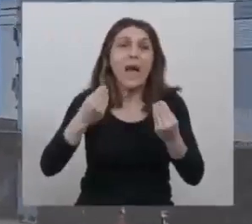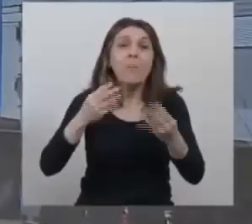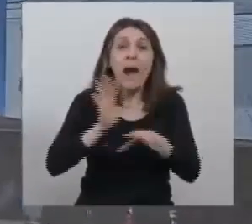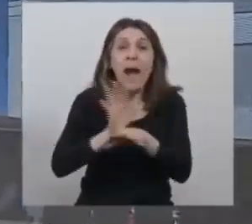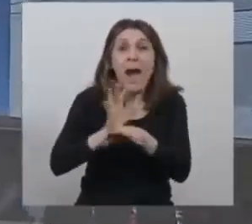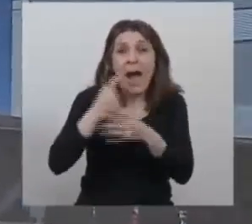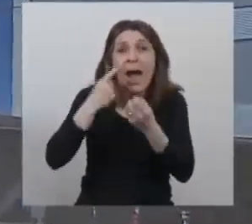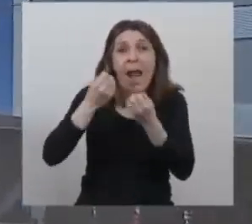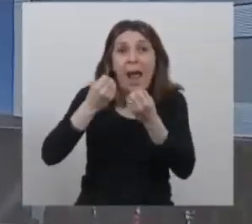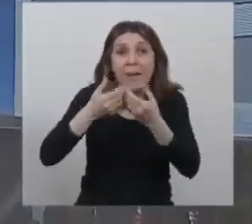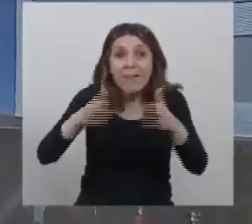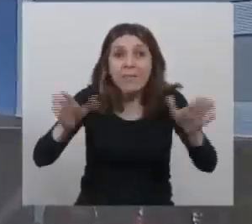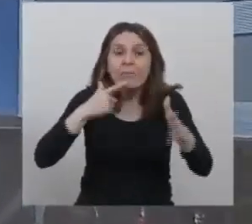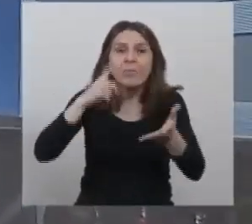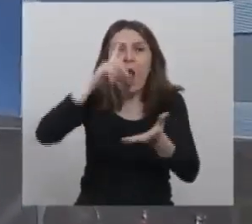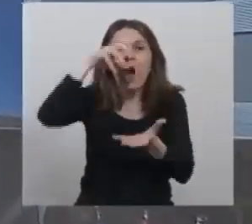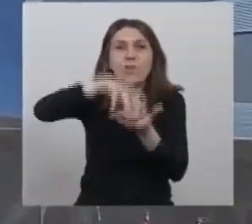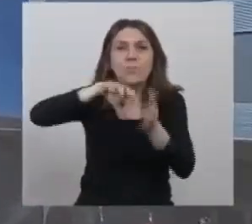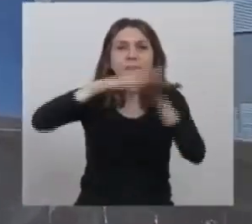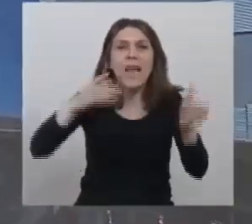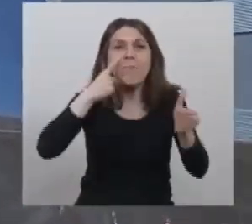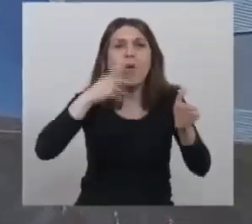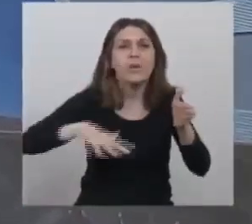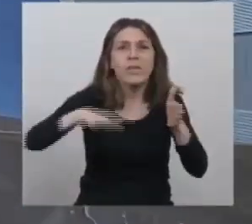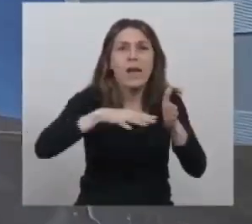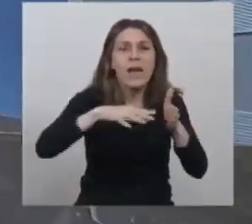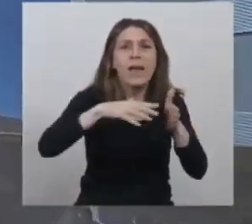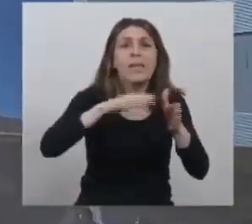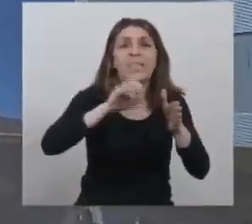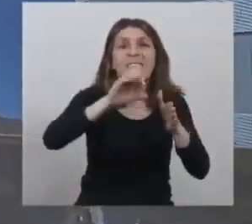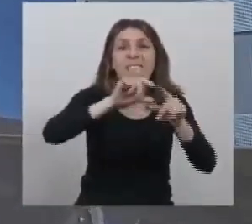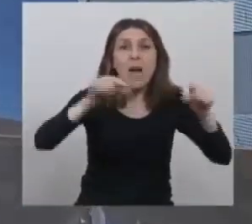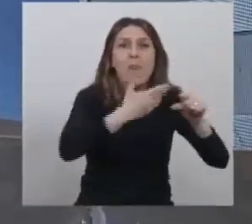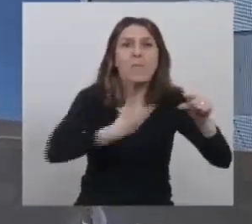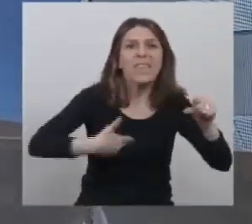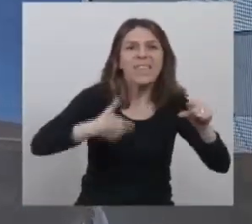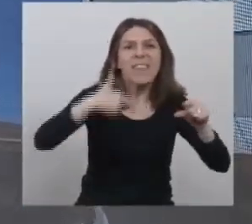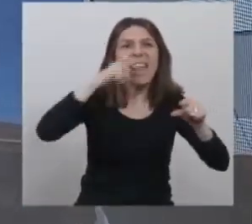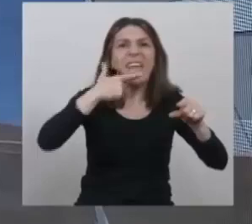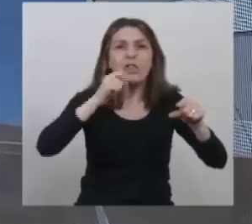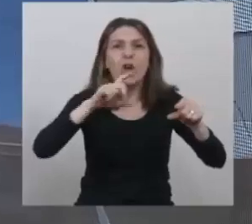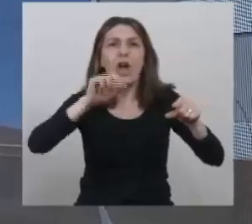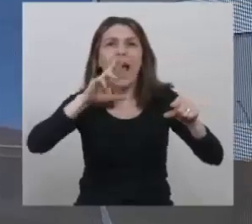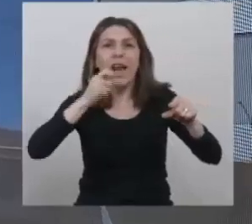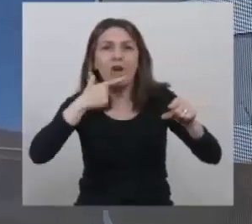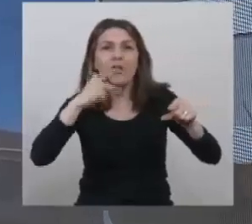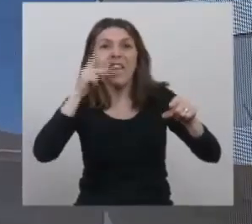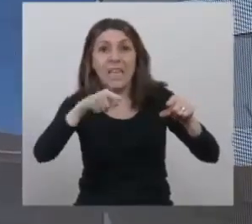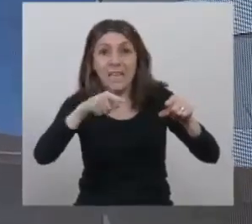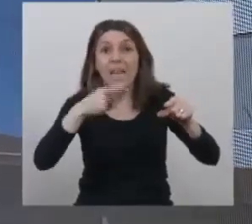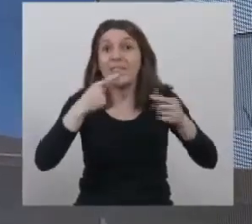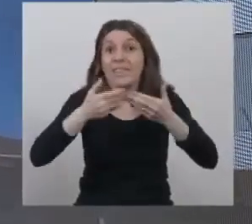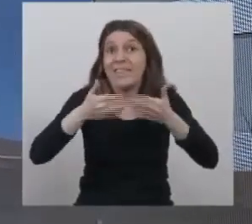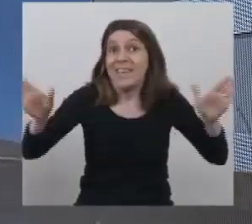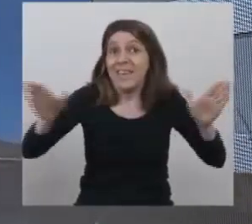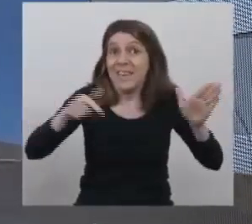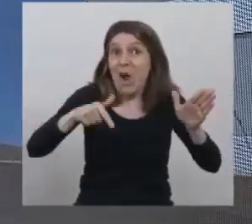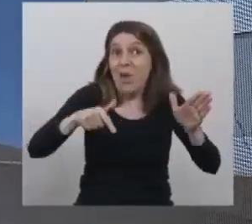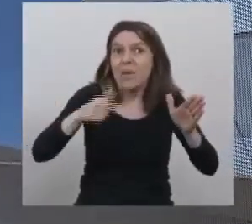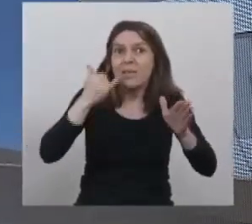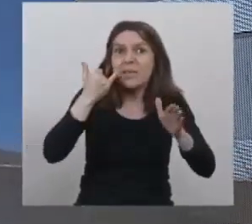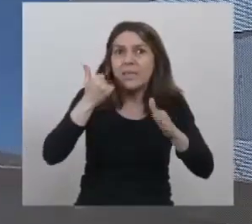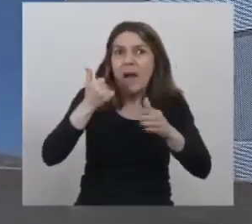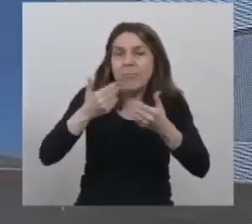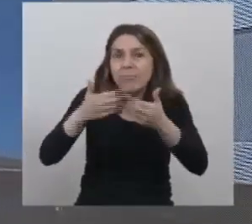en marcha del Hospital Municipal Presidente Néstor Carlos Kirchner y la inauguración de su servicio de